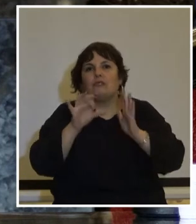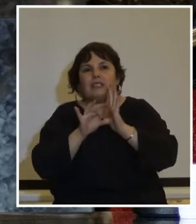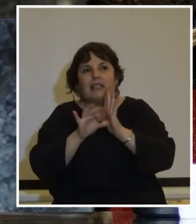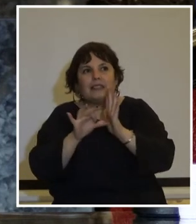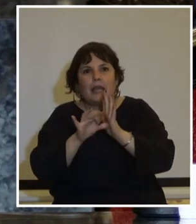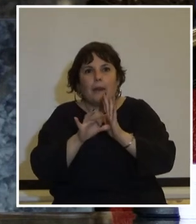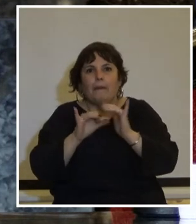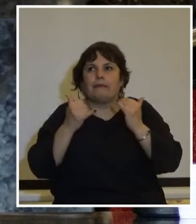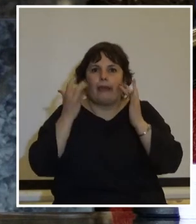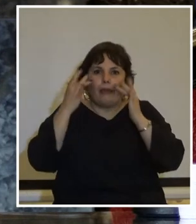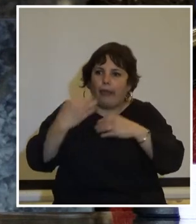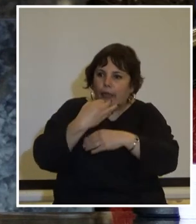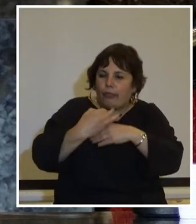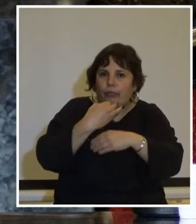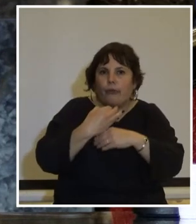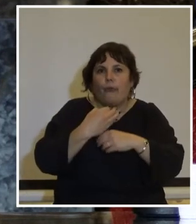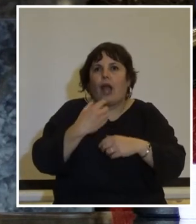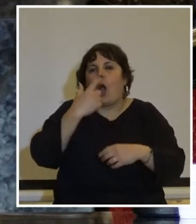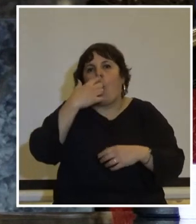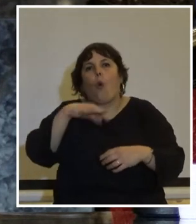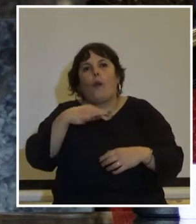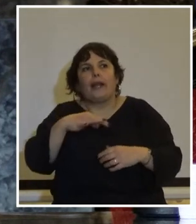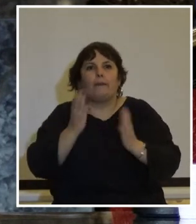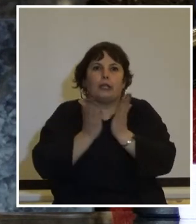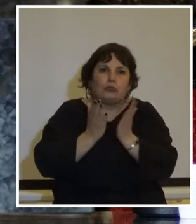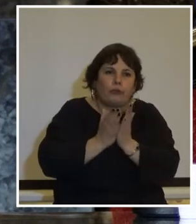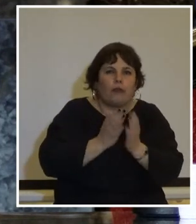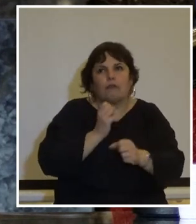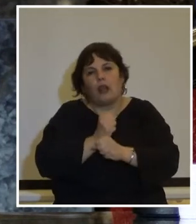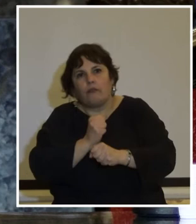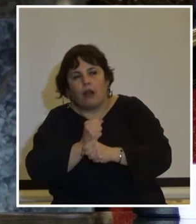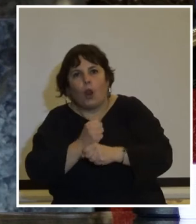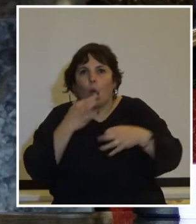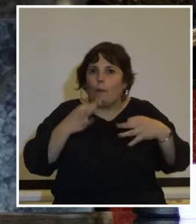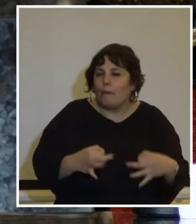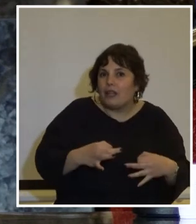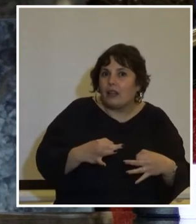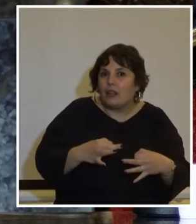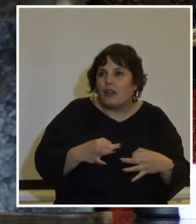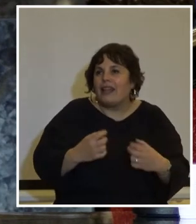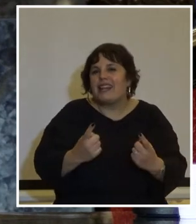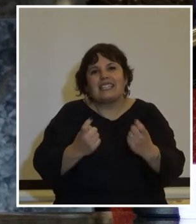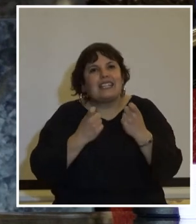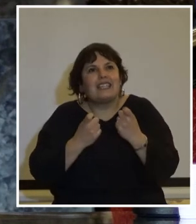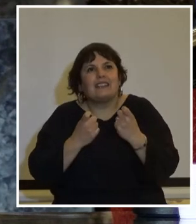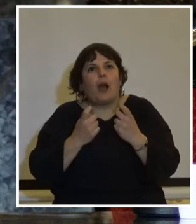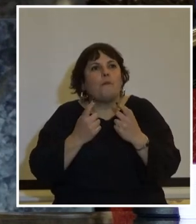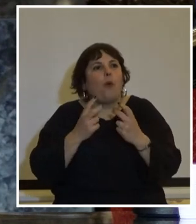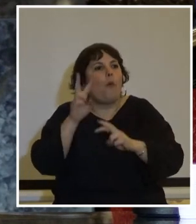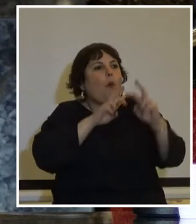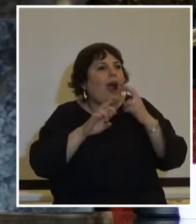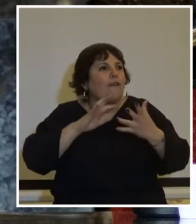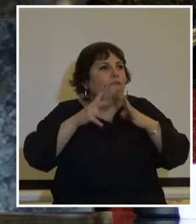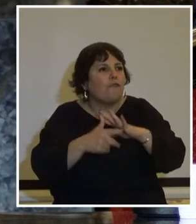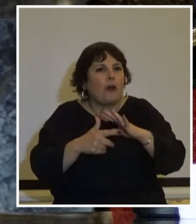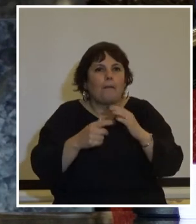nos educa con la lógica de únicamente estudiar trabajar y cumplir necesitamos encontrar la forma de